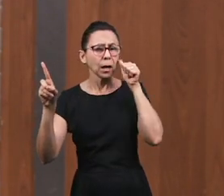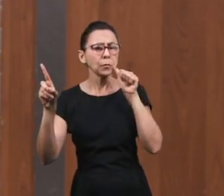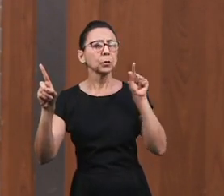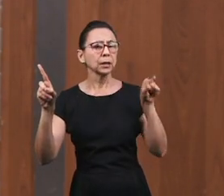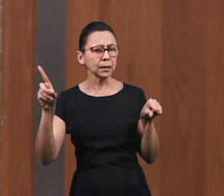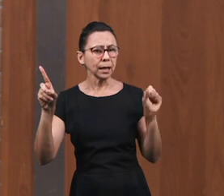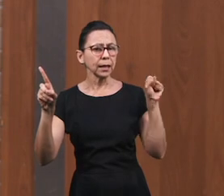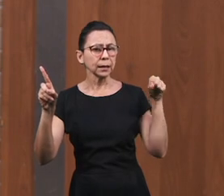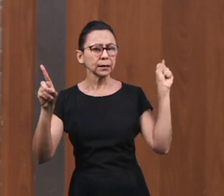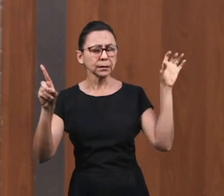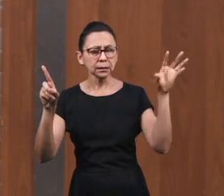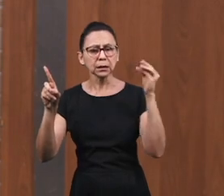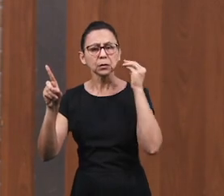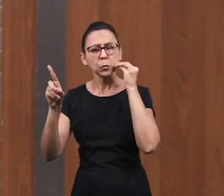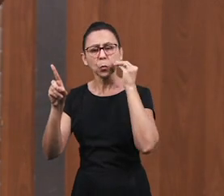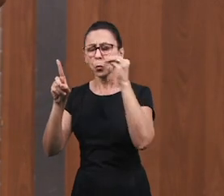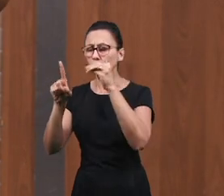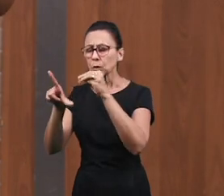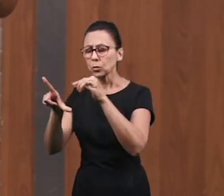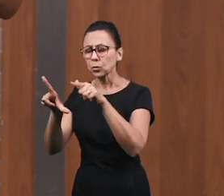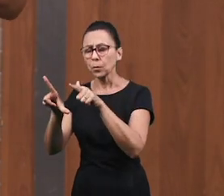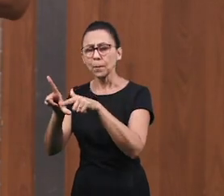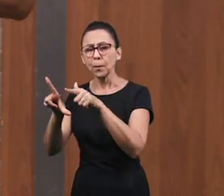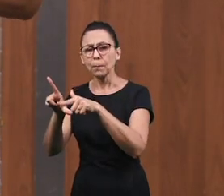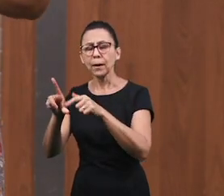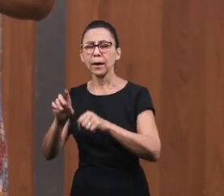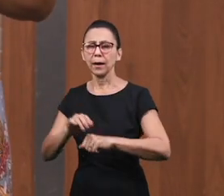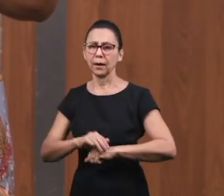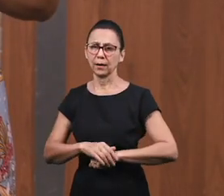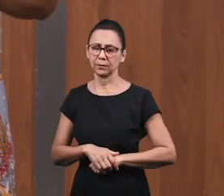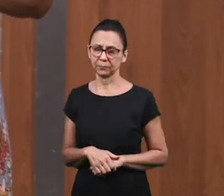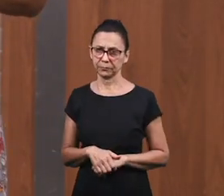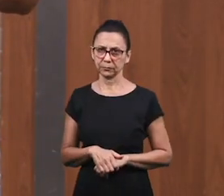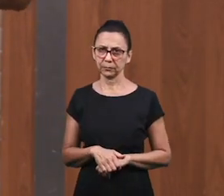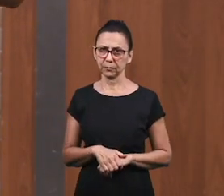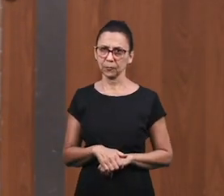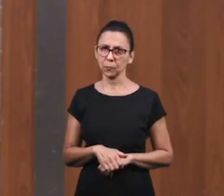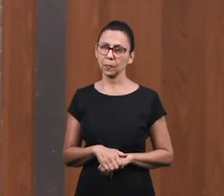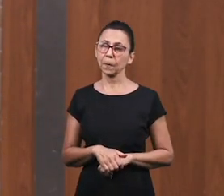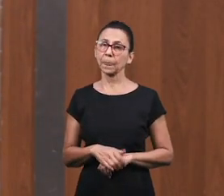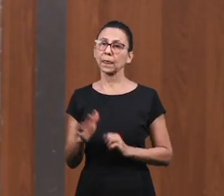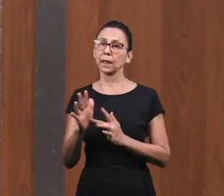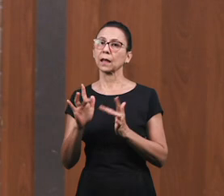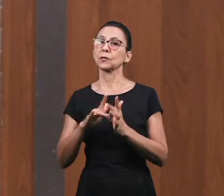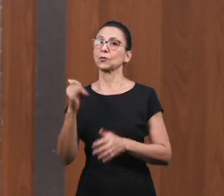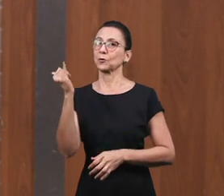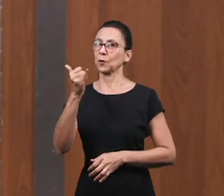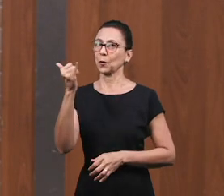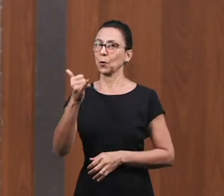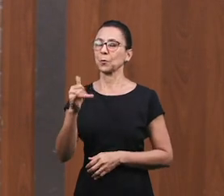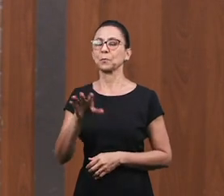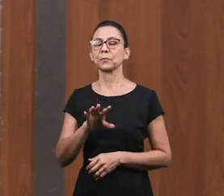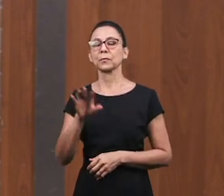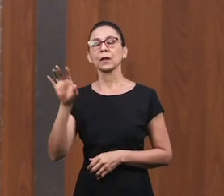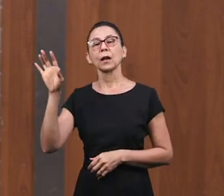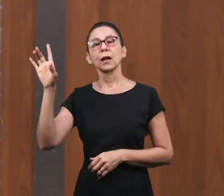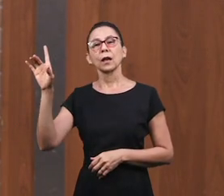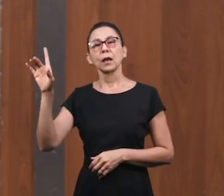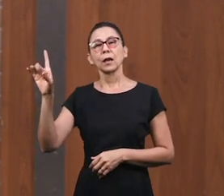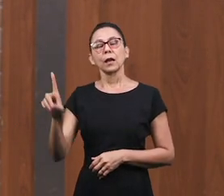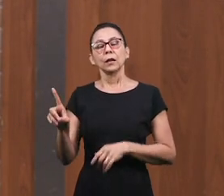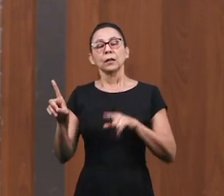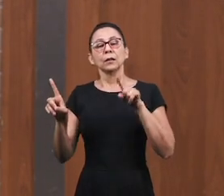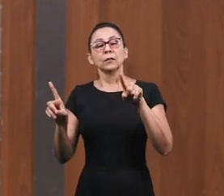Simón Jesús continuó No me dio aceite Para arreglar mis cabellos Y esta mujer